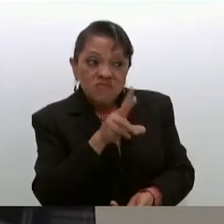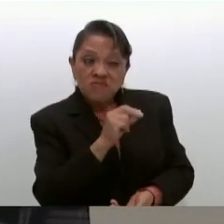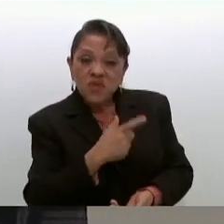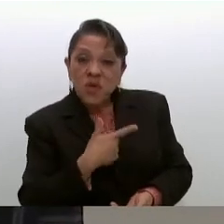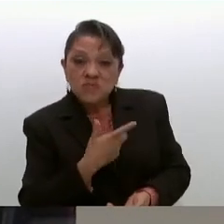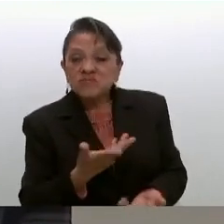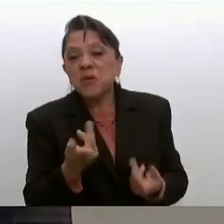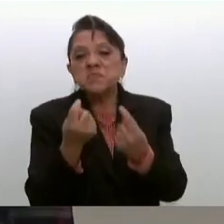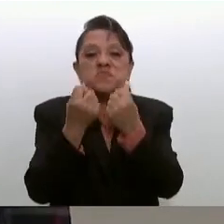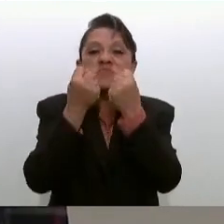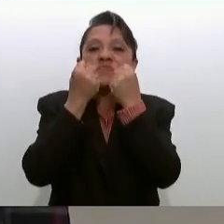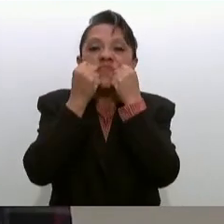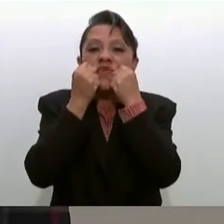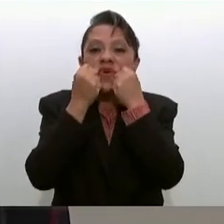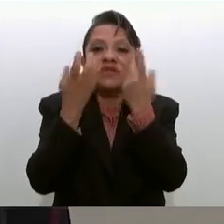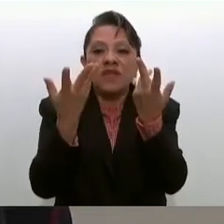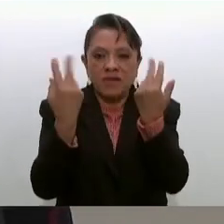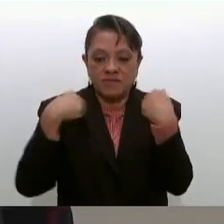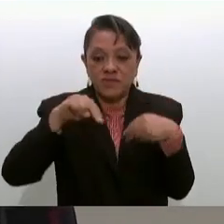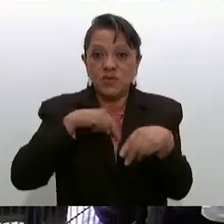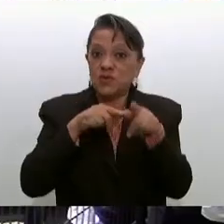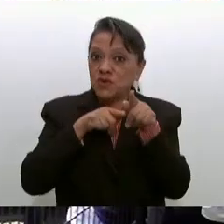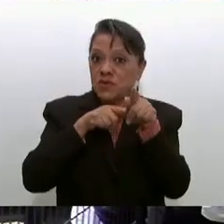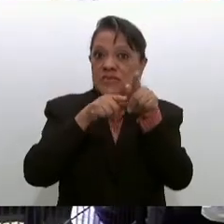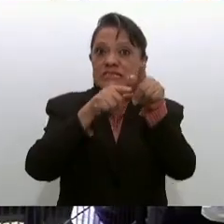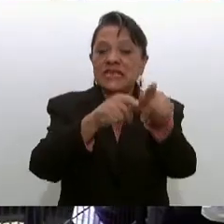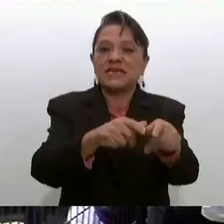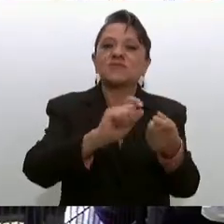vamos a seguir transformando a México